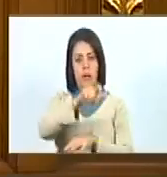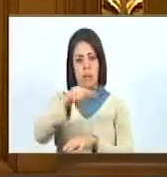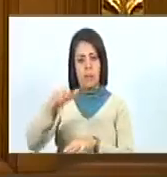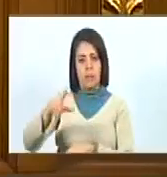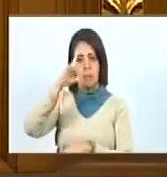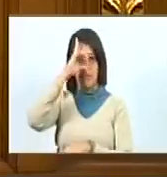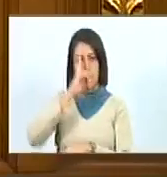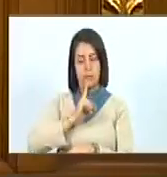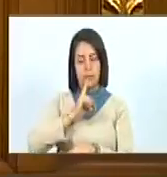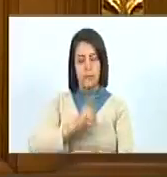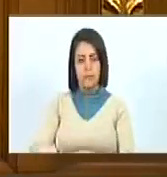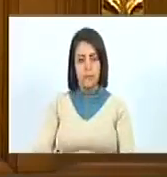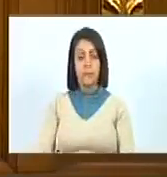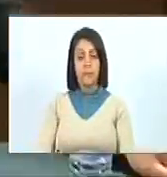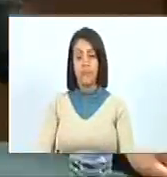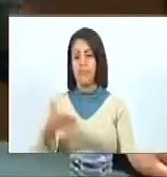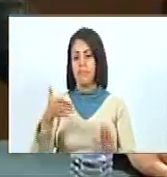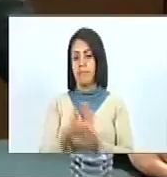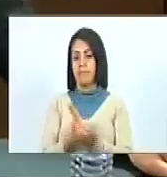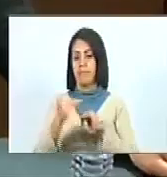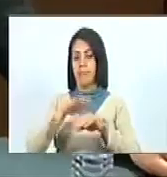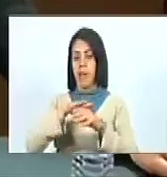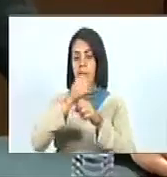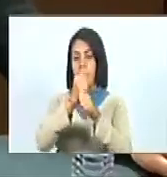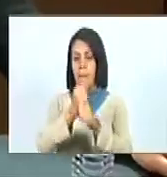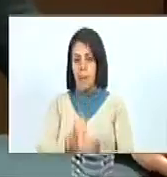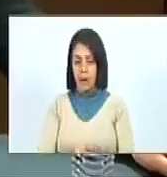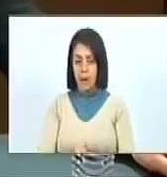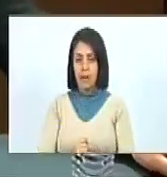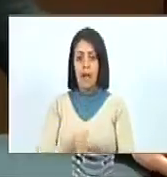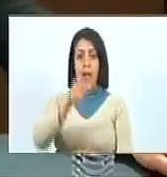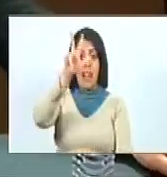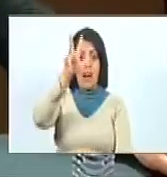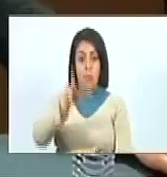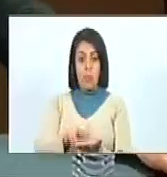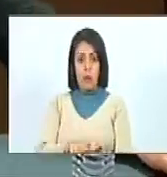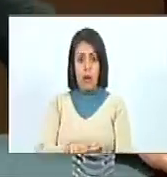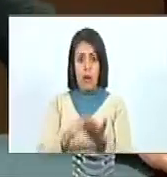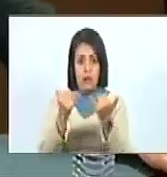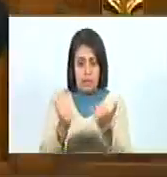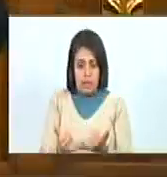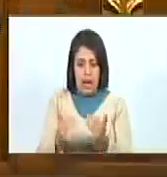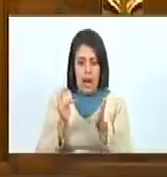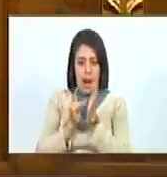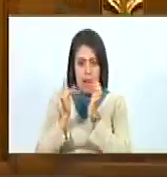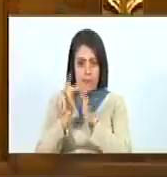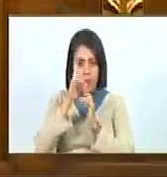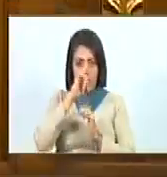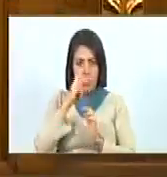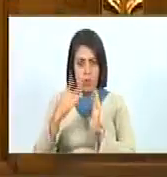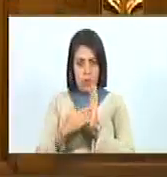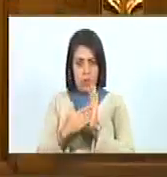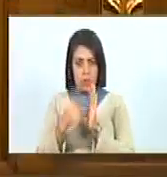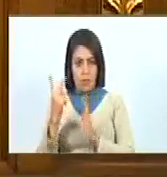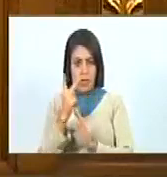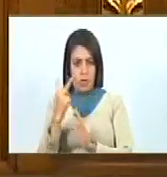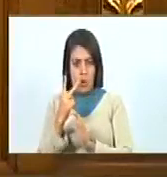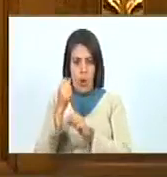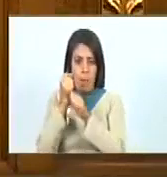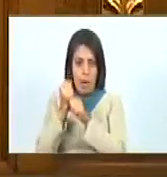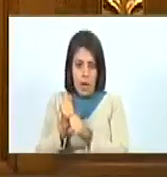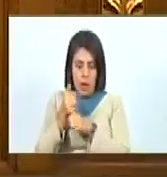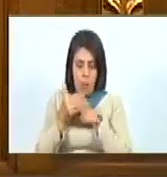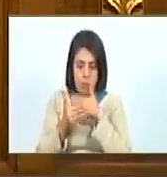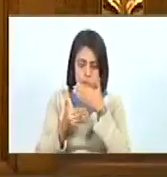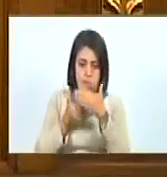personas con discapacidad. La cual está a la espera de ser sancionada desde abril del 2022, que